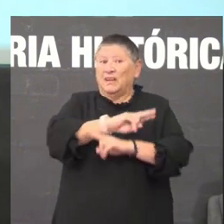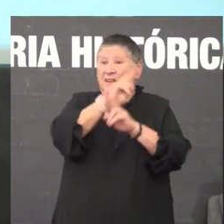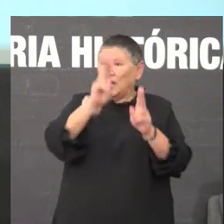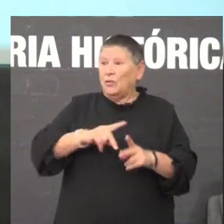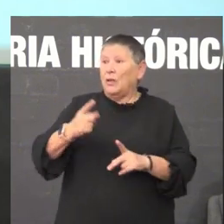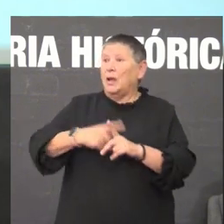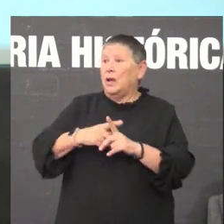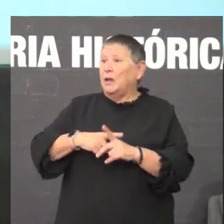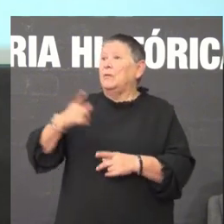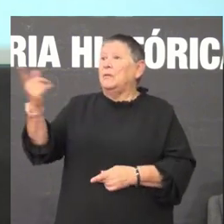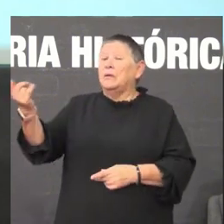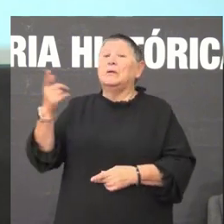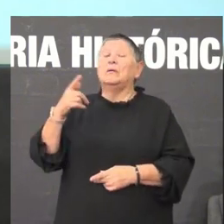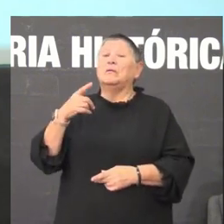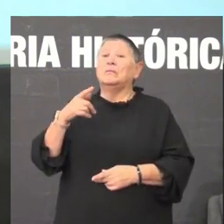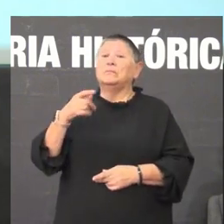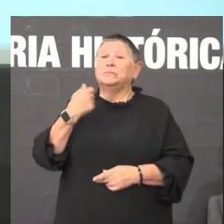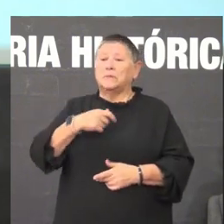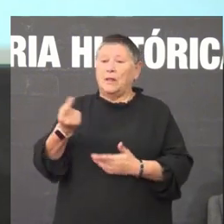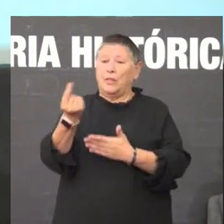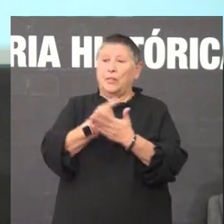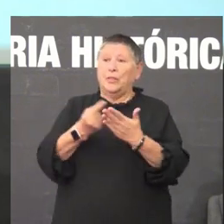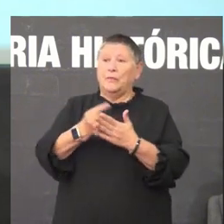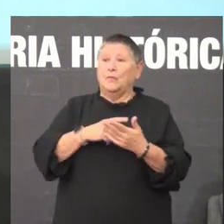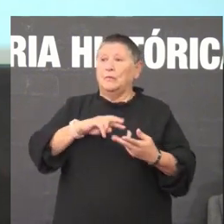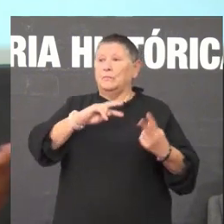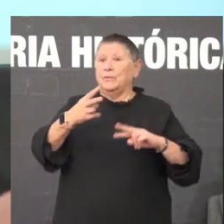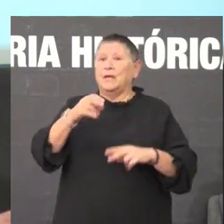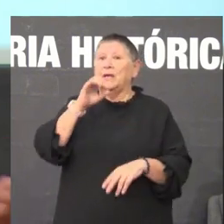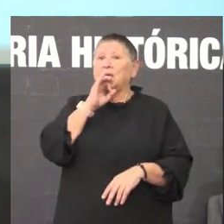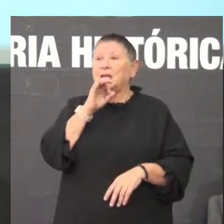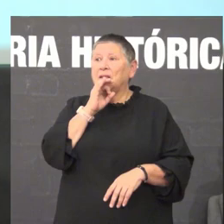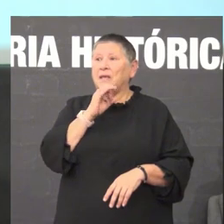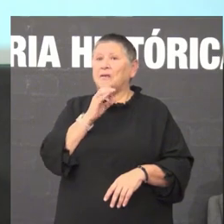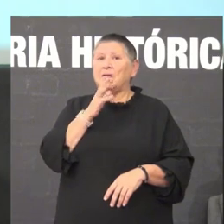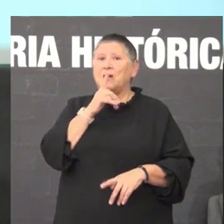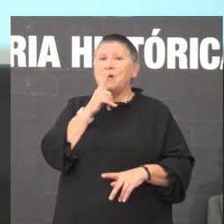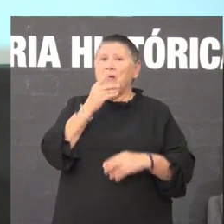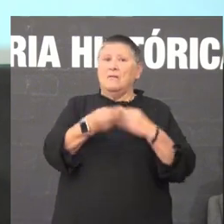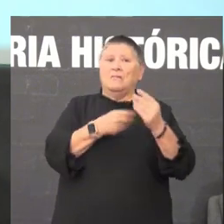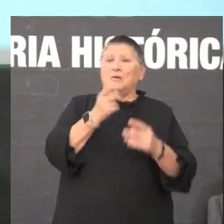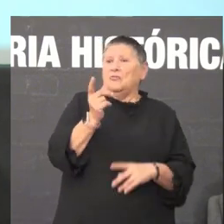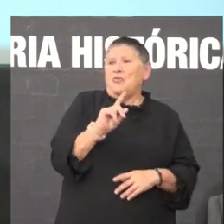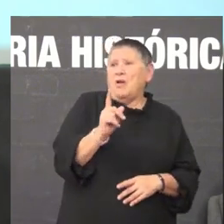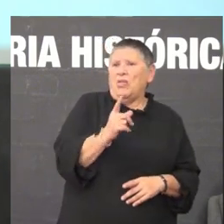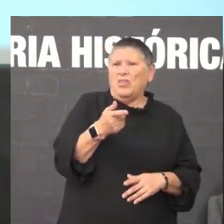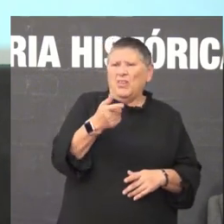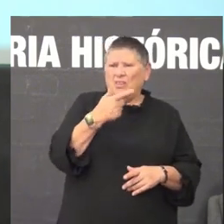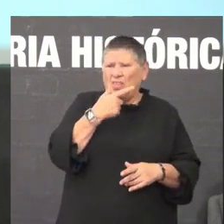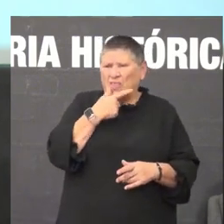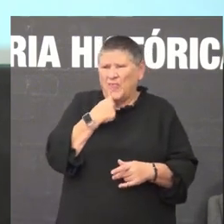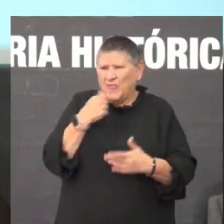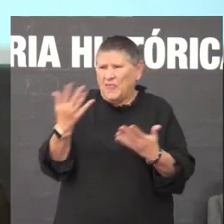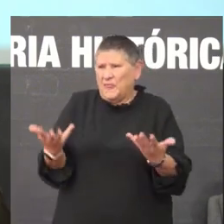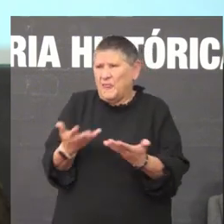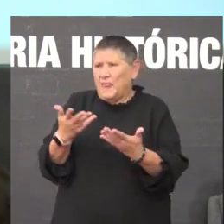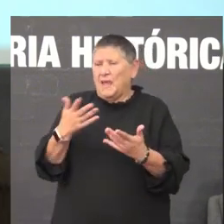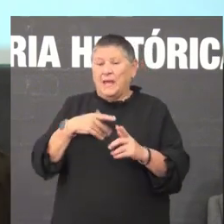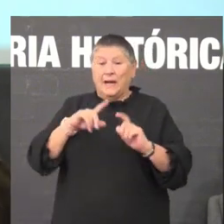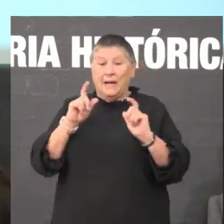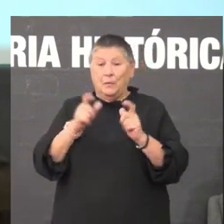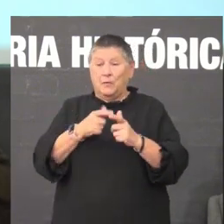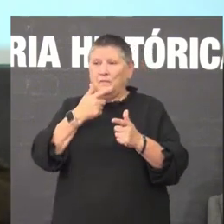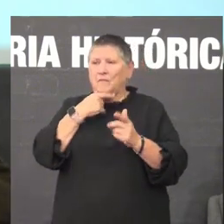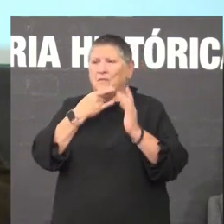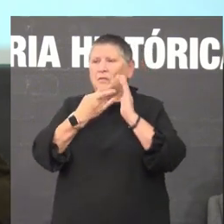de Shin Chan e Doraemon en galego a día doxe xa non os estrea entón son cousas que son moi simples simplemente con reunirse e que non implican